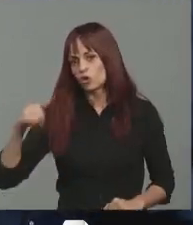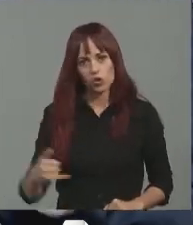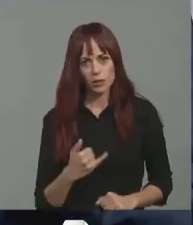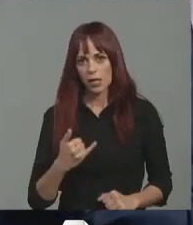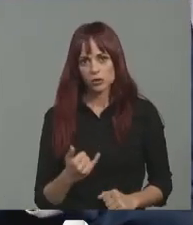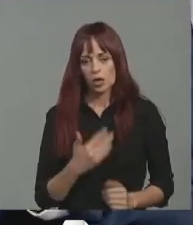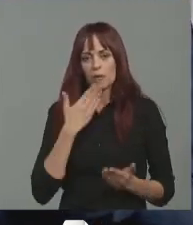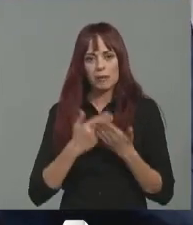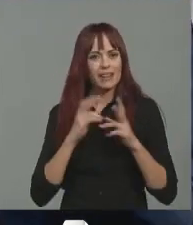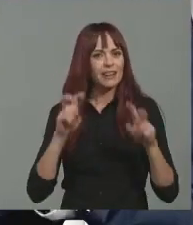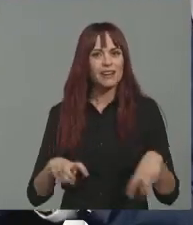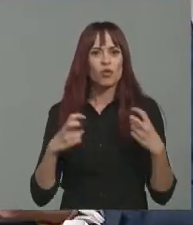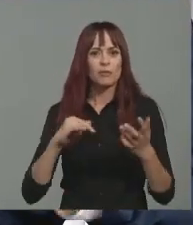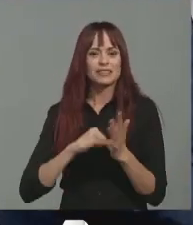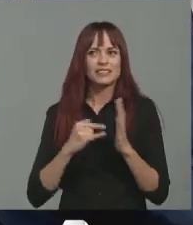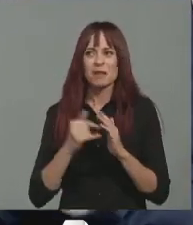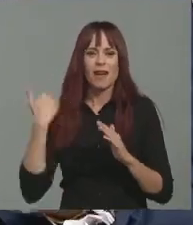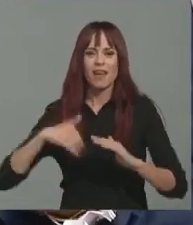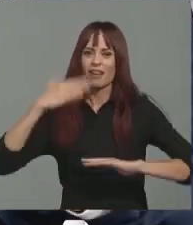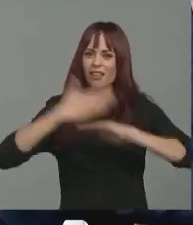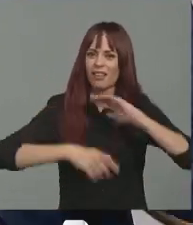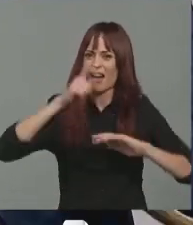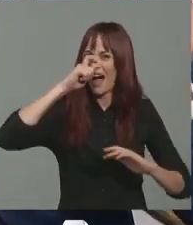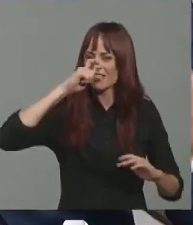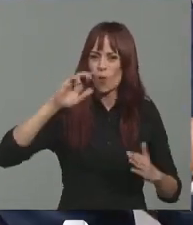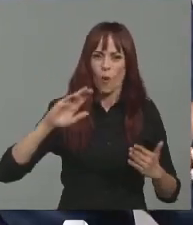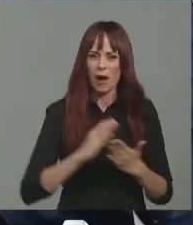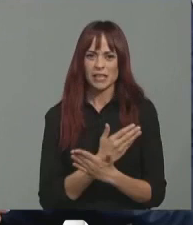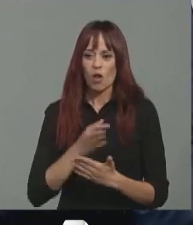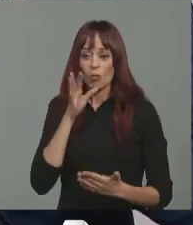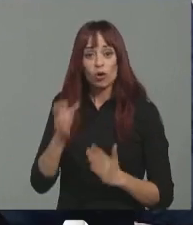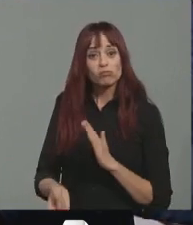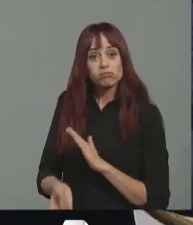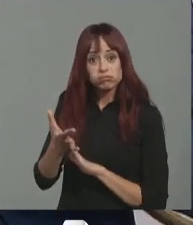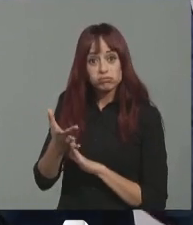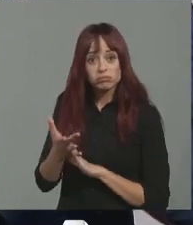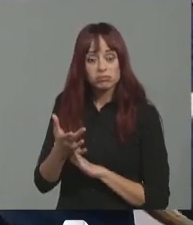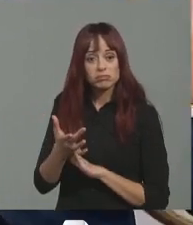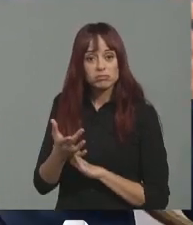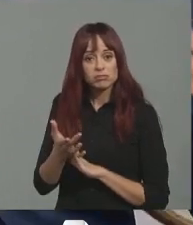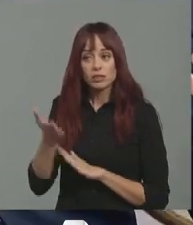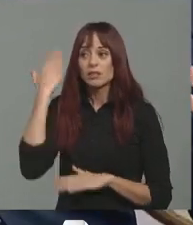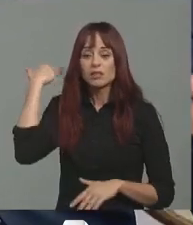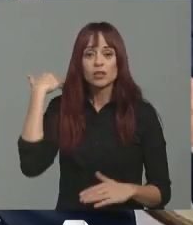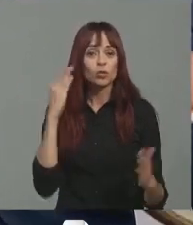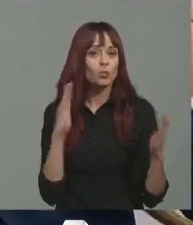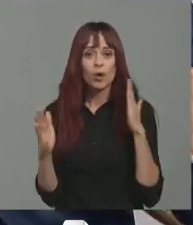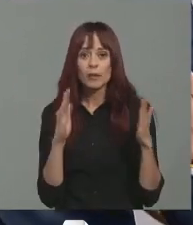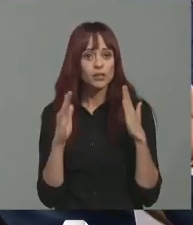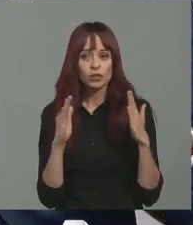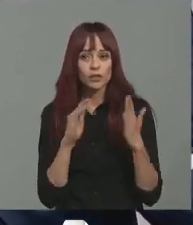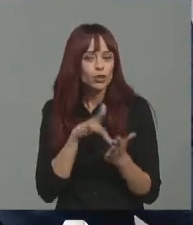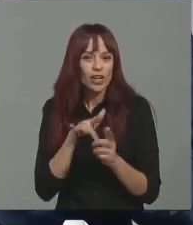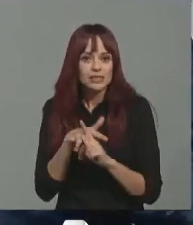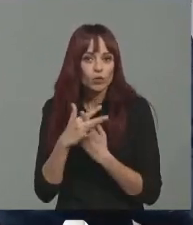reclamar la reforma de un sistema que está caduco, que está obsoleto, que se creó, se pergeñó, se articuló en un momento determinado donde se dan